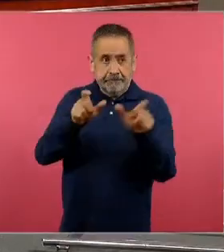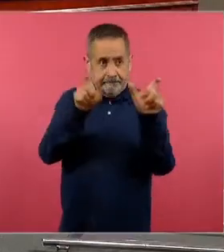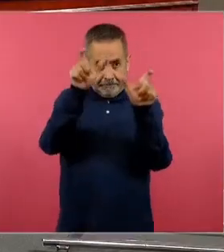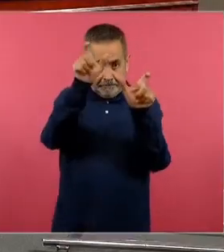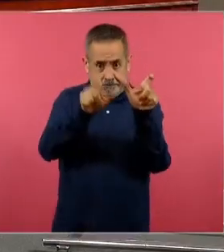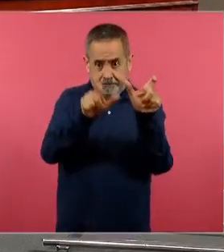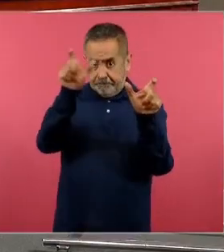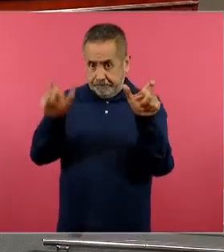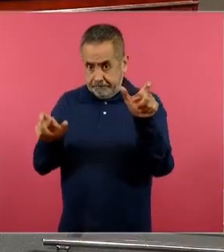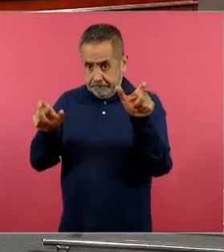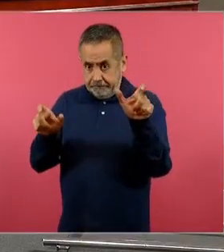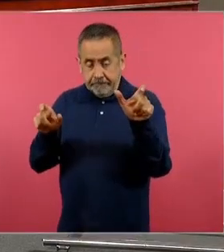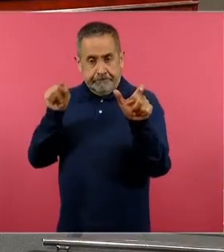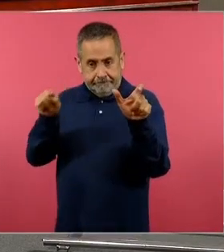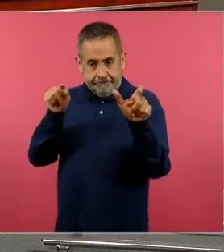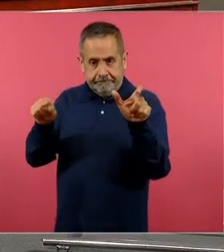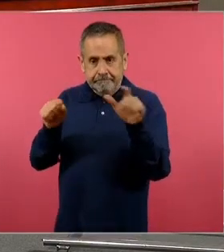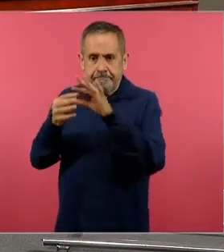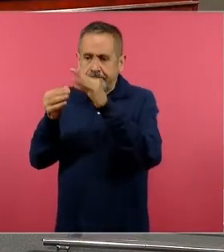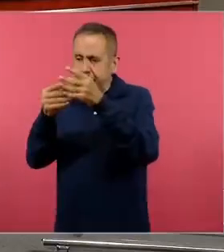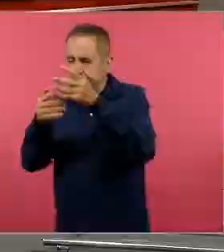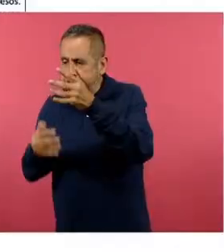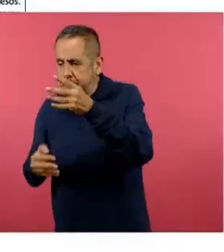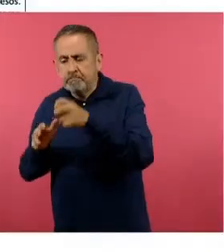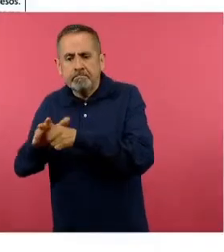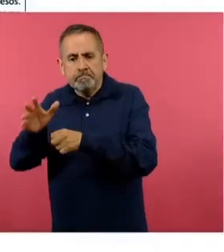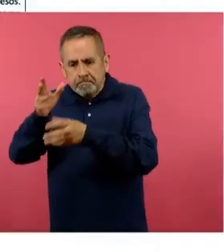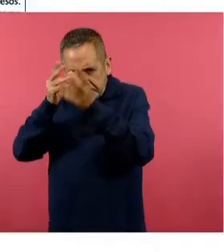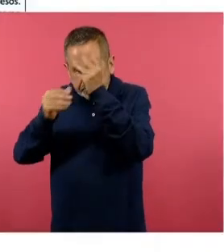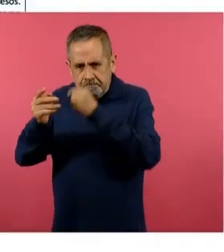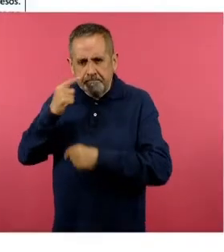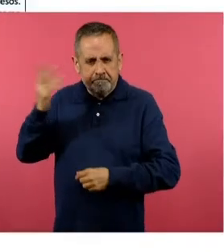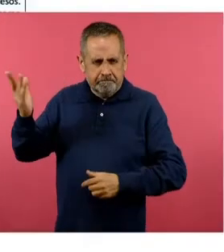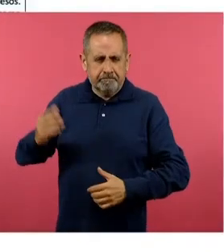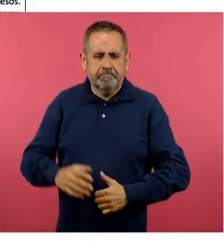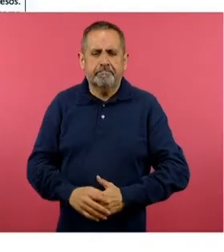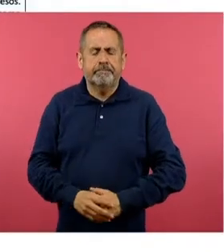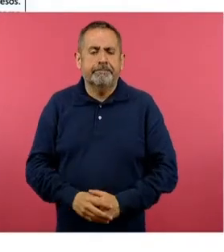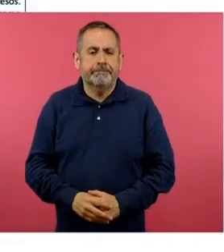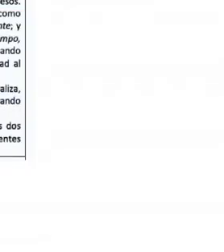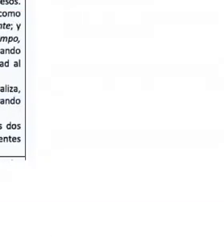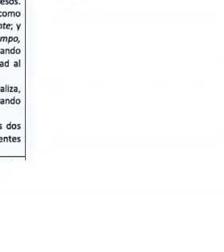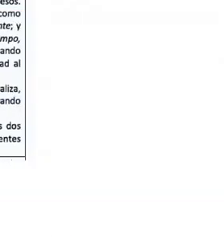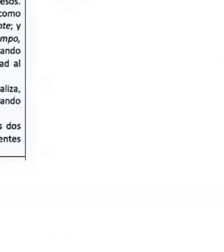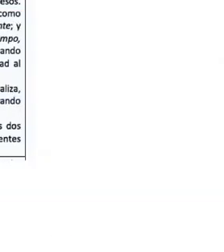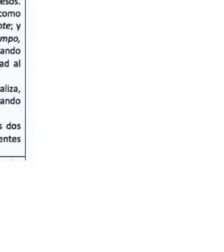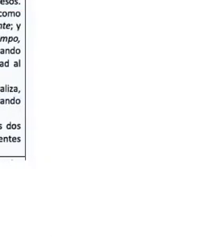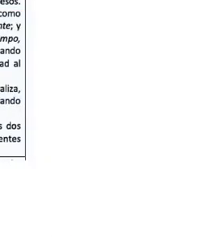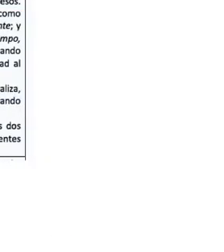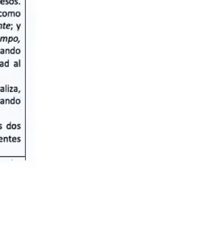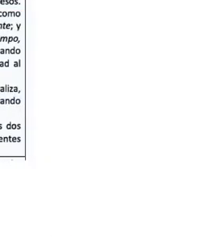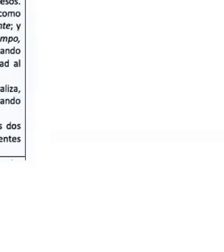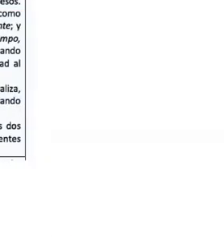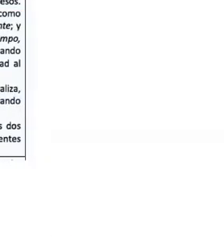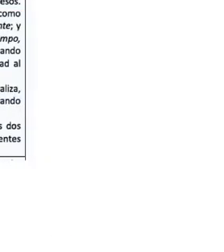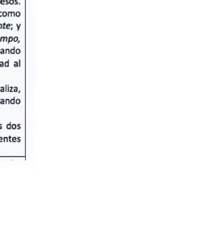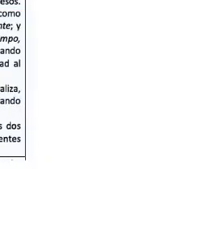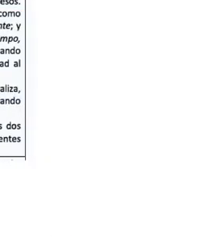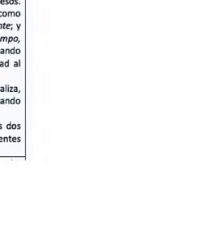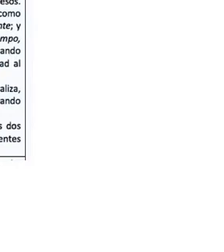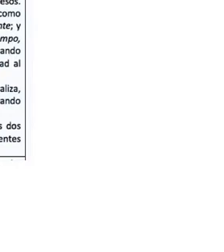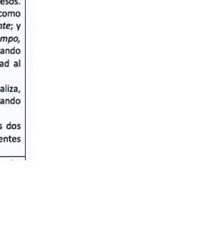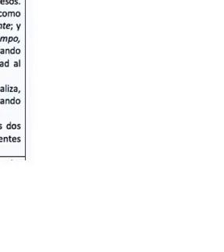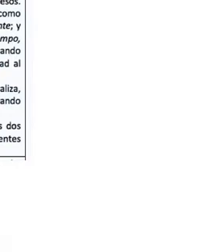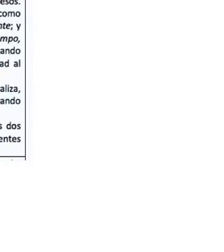aparece el proceso de desarrollo de aprendizaje que es, digamos, como la primer gran guía para los maestros en